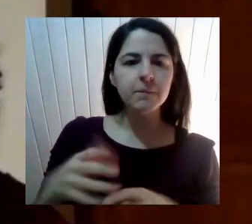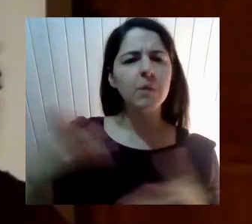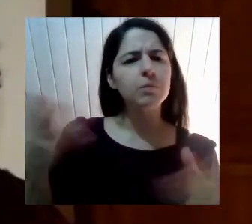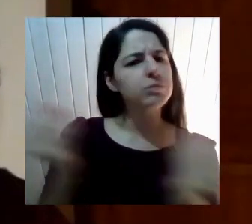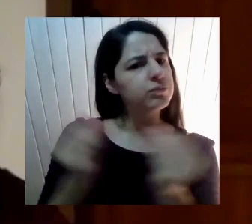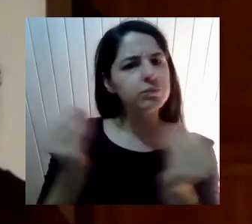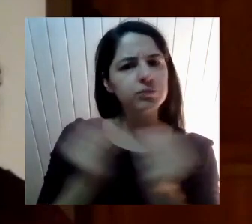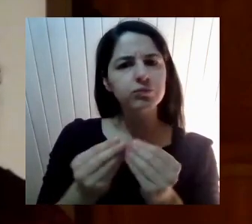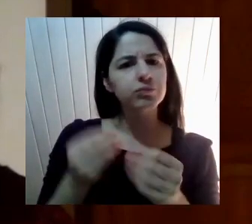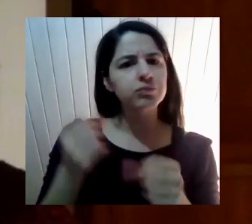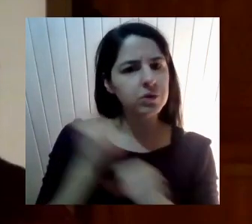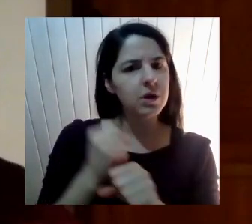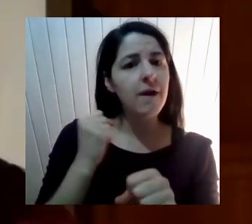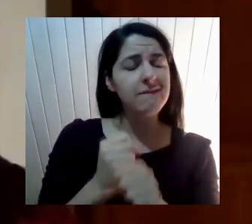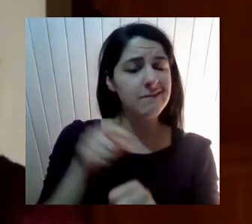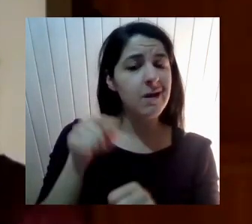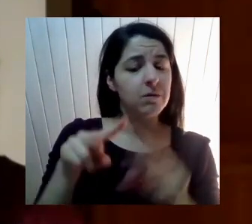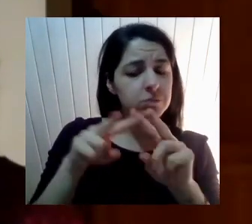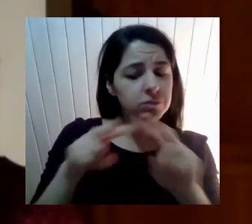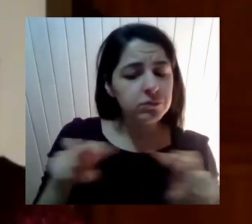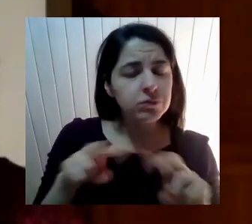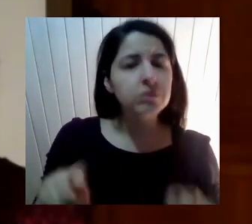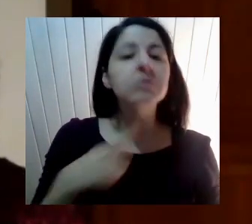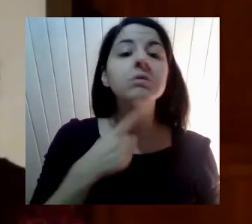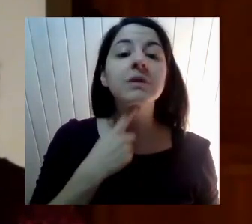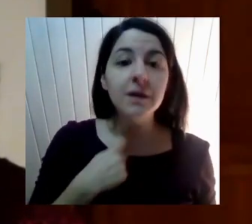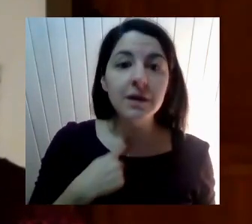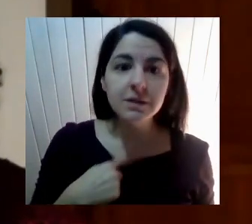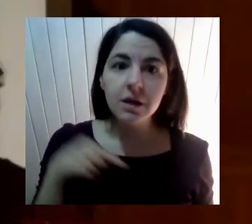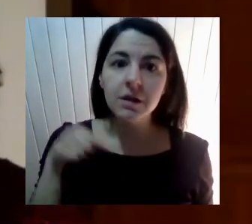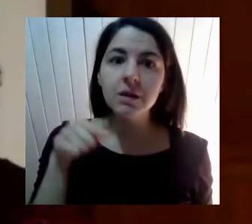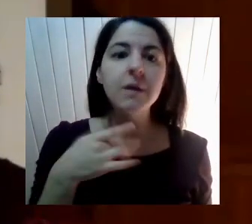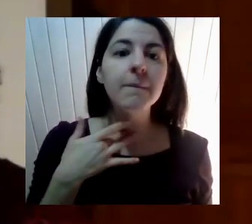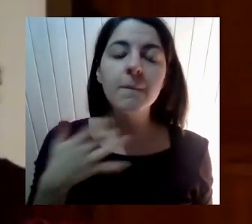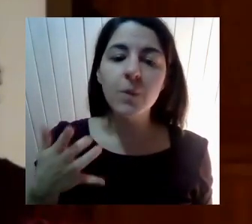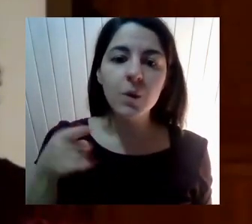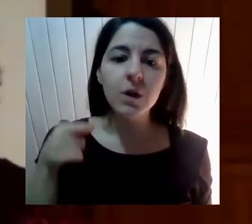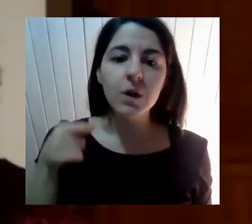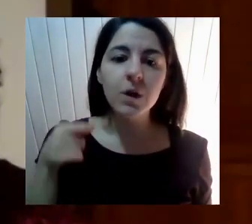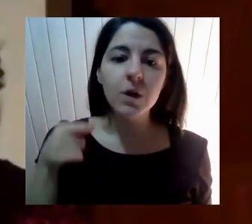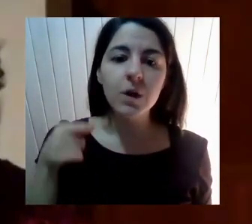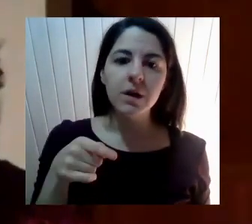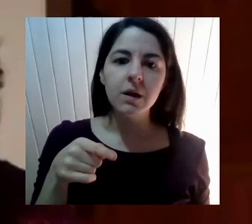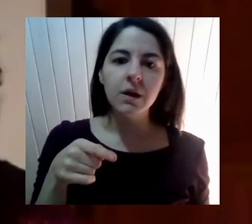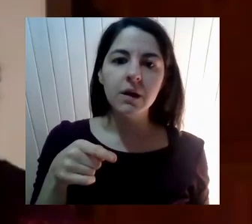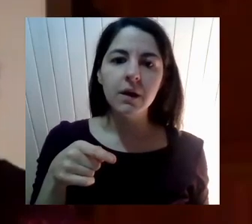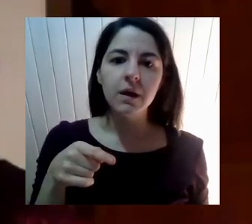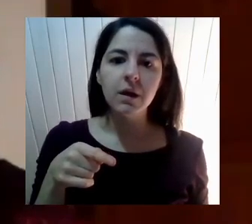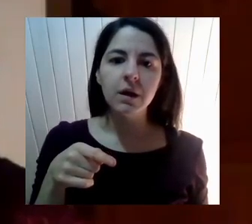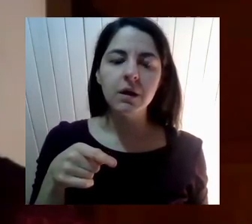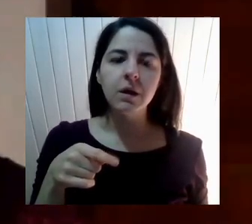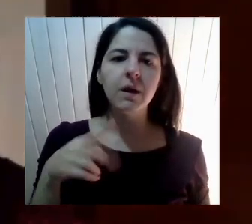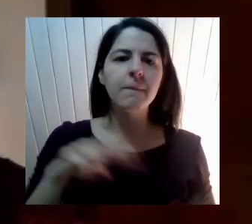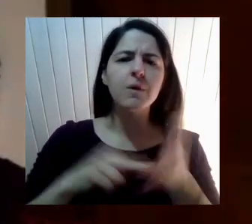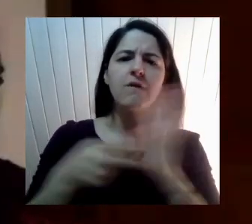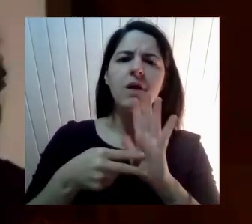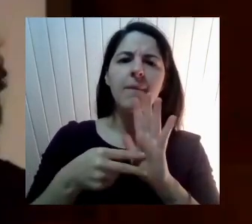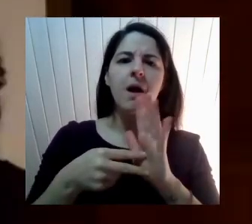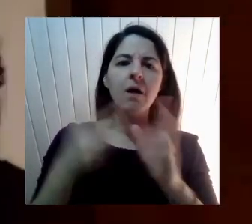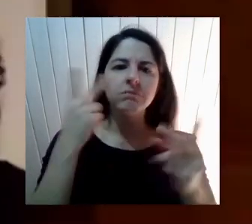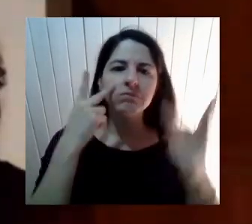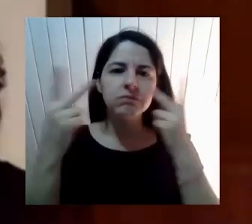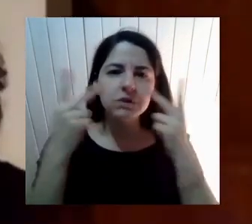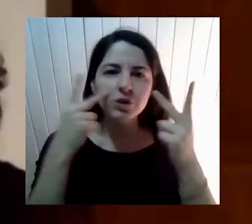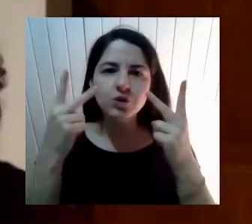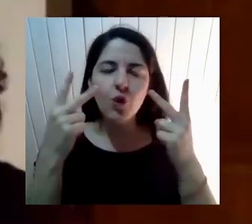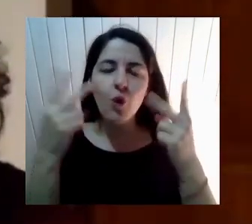Es un tema Muy interesante Que no necesariamente Porque esto igual Es un problema Como de la visión De la academia No necesariamente